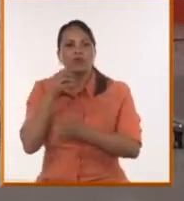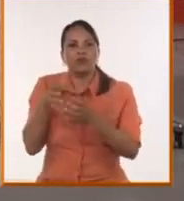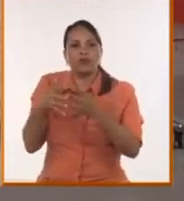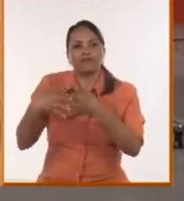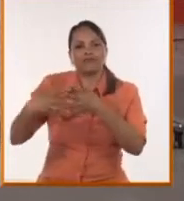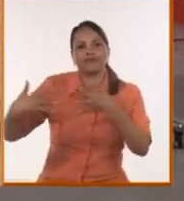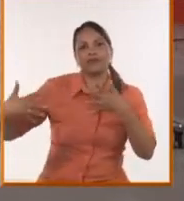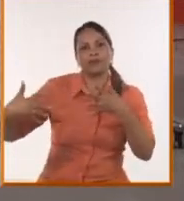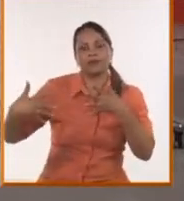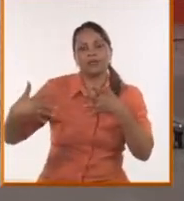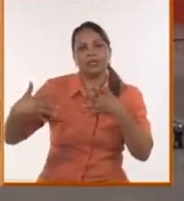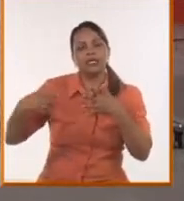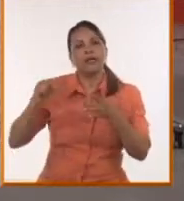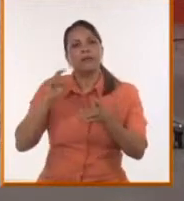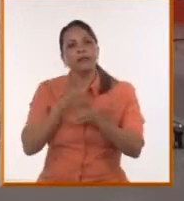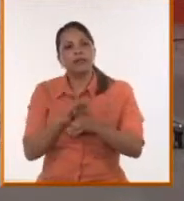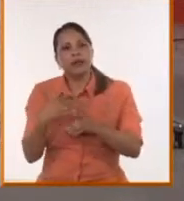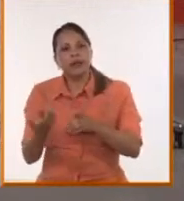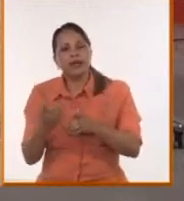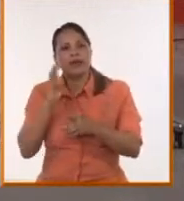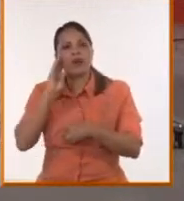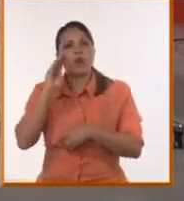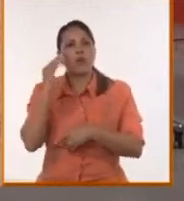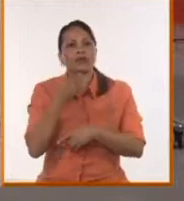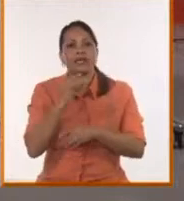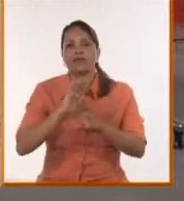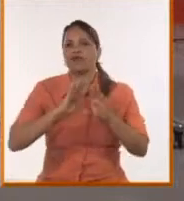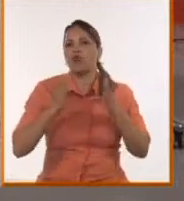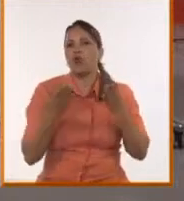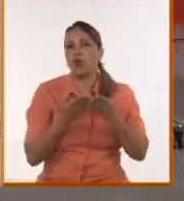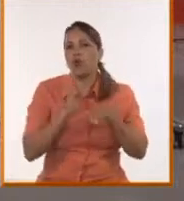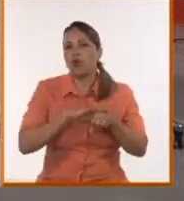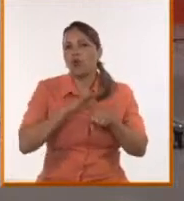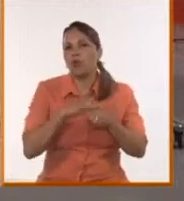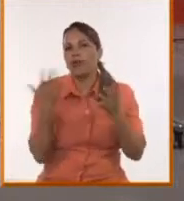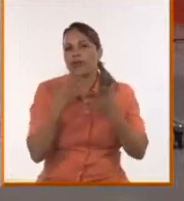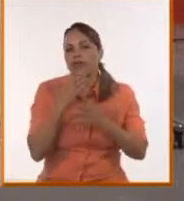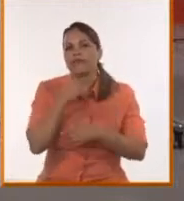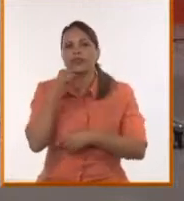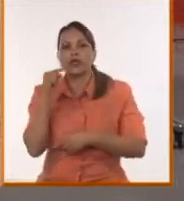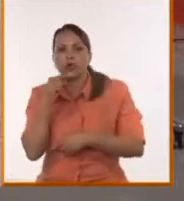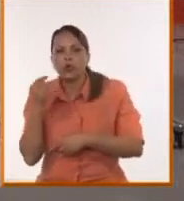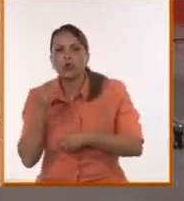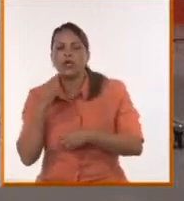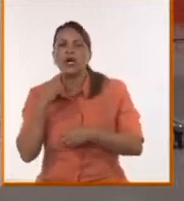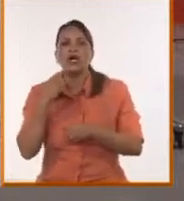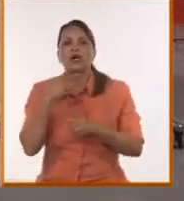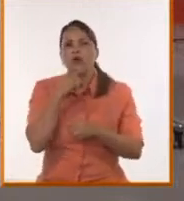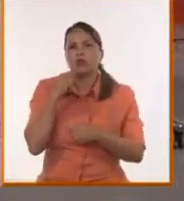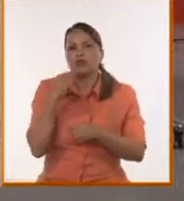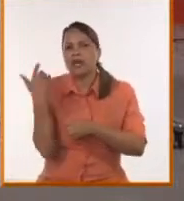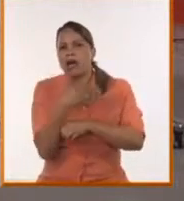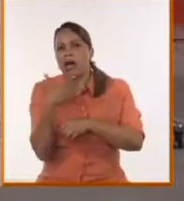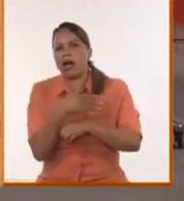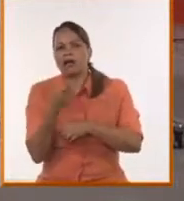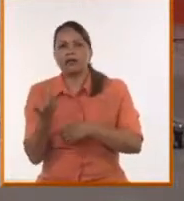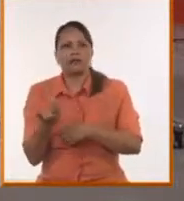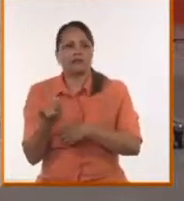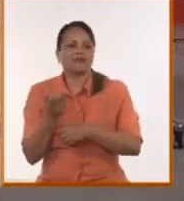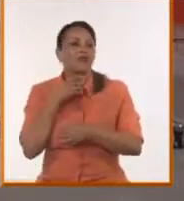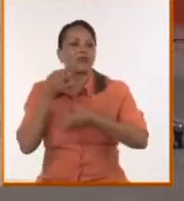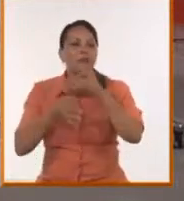empezaban a intentar convencer de que todo era culpa de Rusia, que Rusia nos amenazaba. Y lo que no les explicaban es la